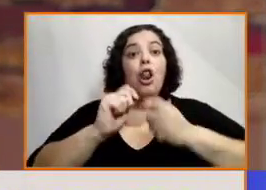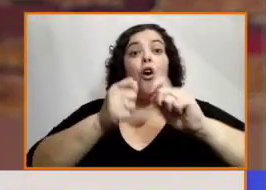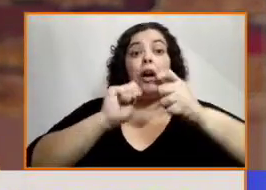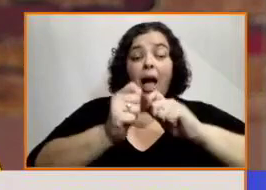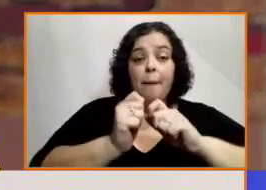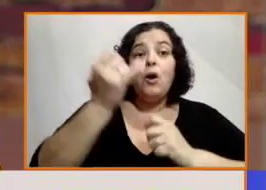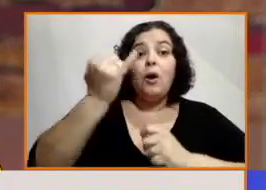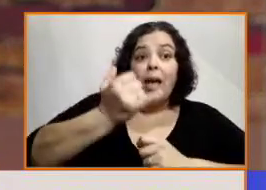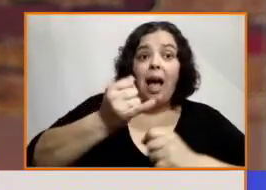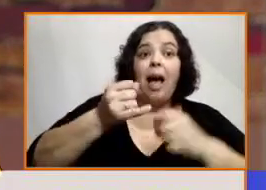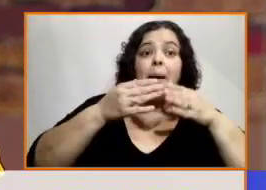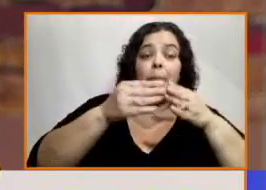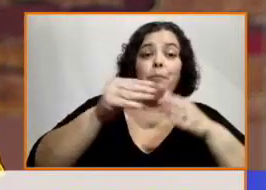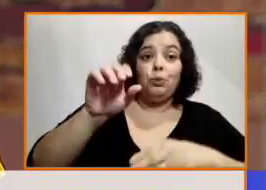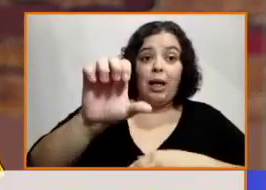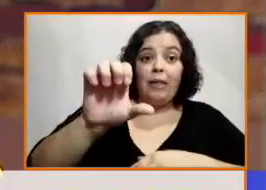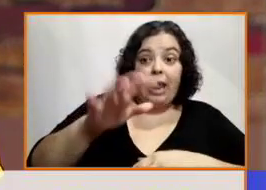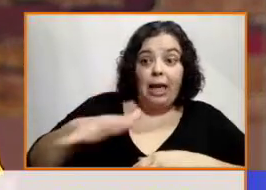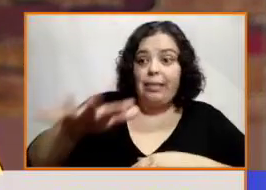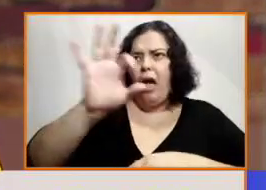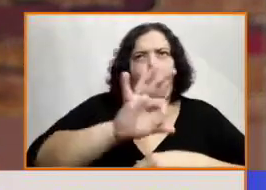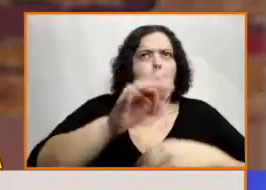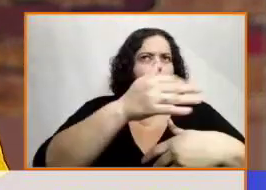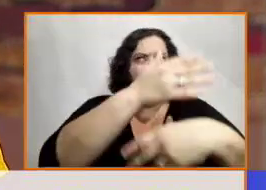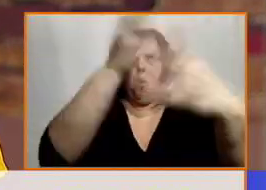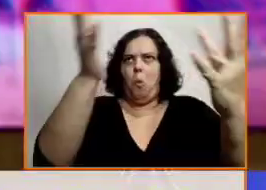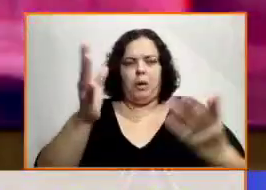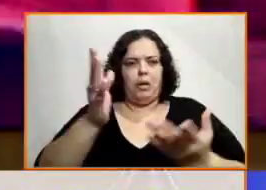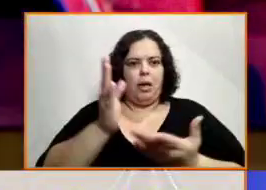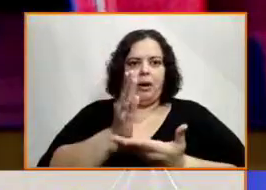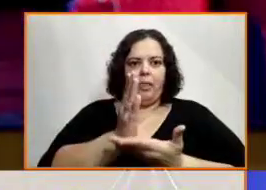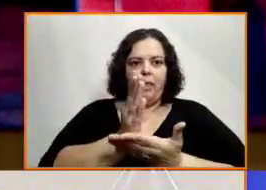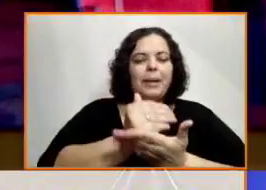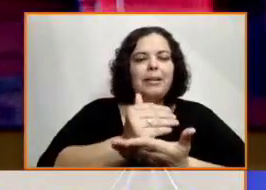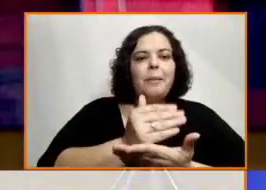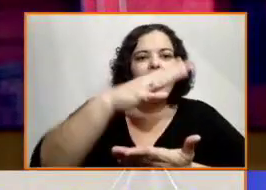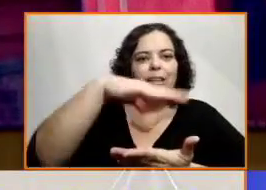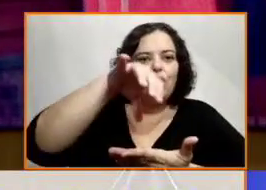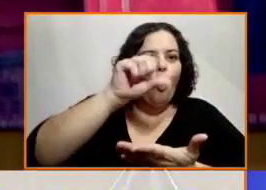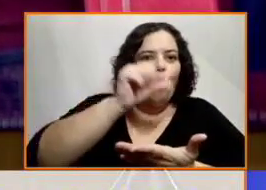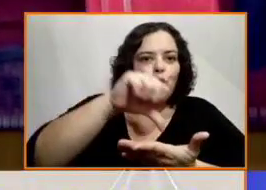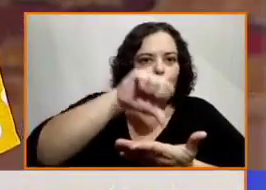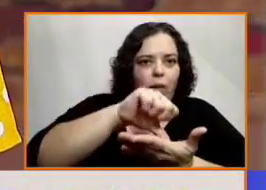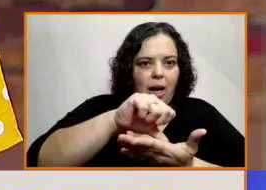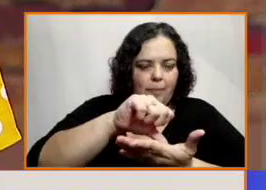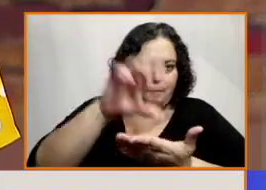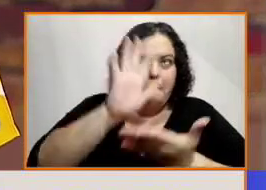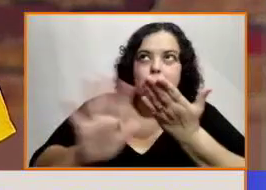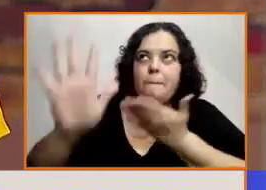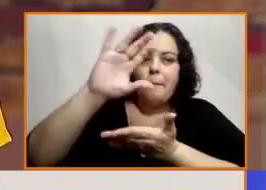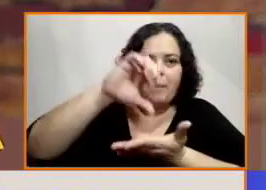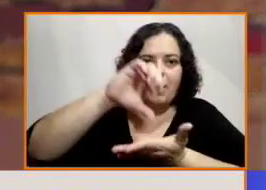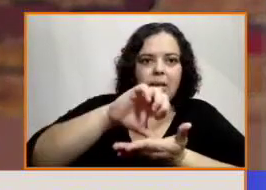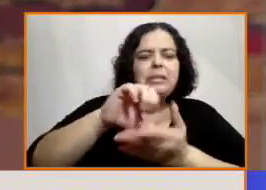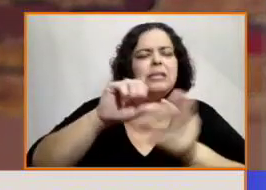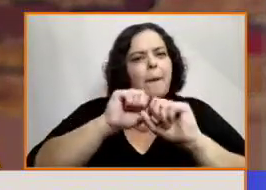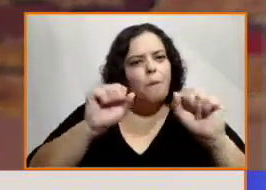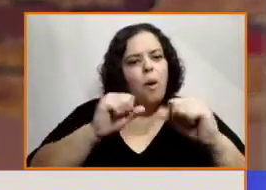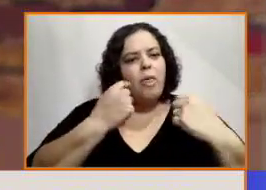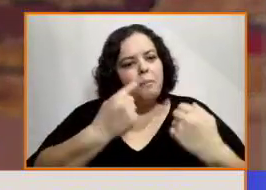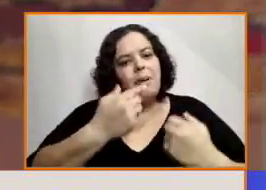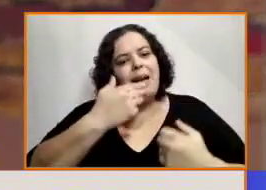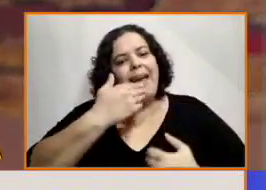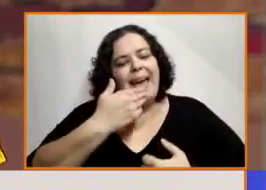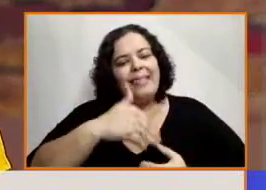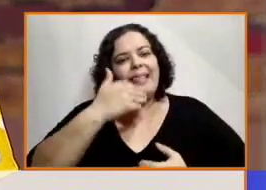eventualmente en cualquier parte del país, se puede entender los cambios que van sucediendo, se pueden cuidar y también pueden seguir creciendo.